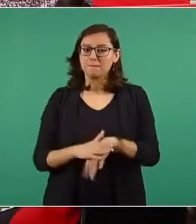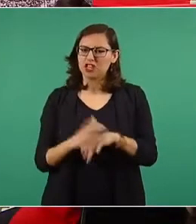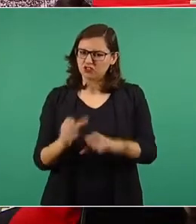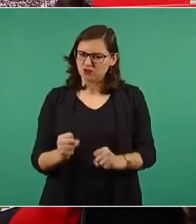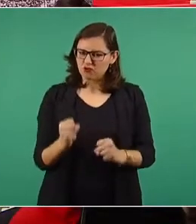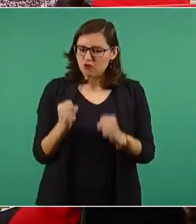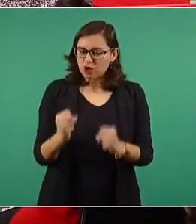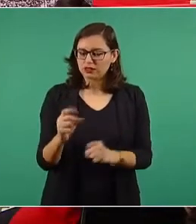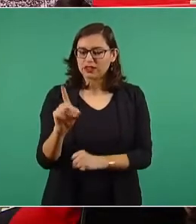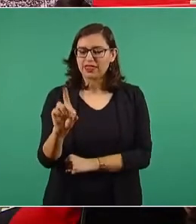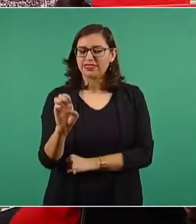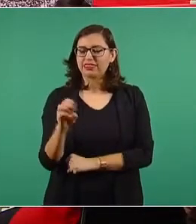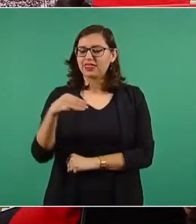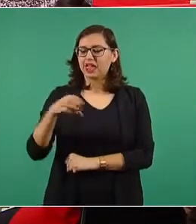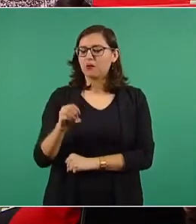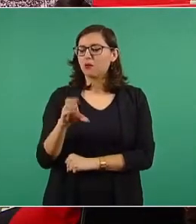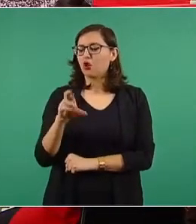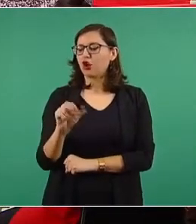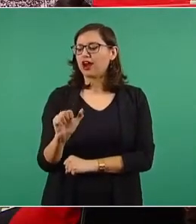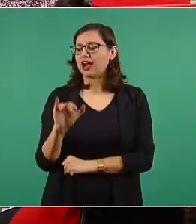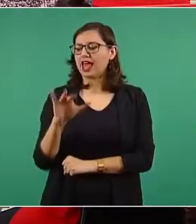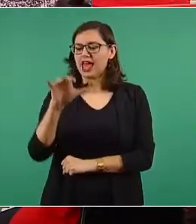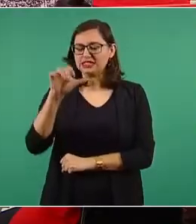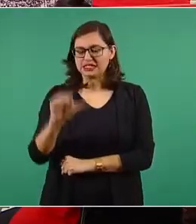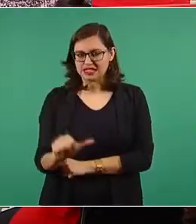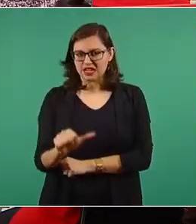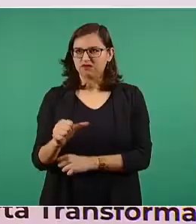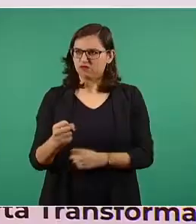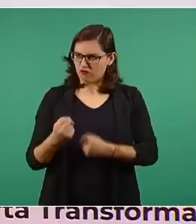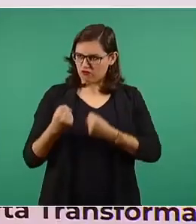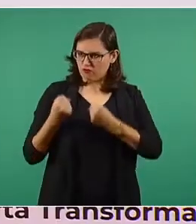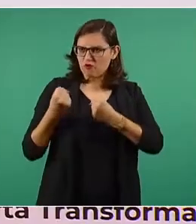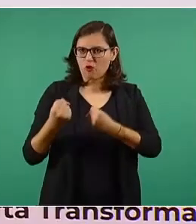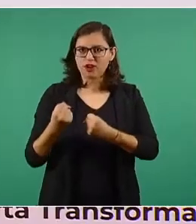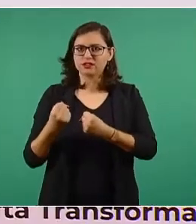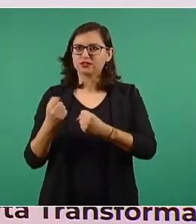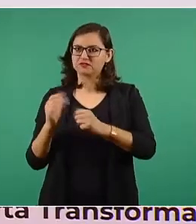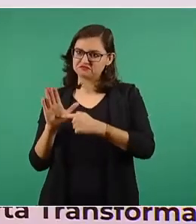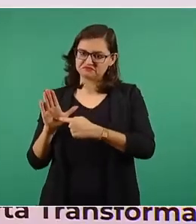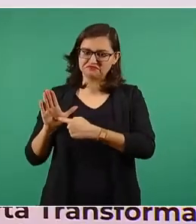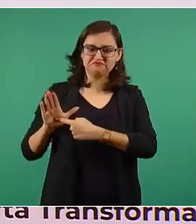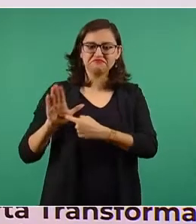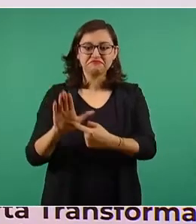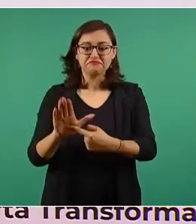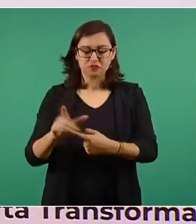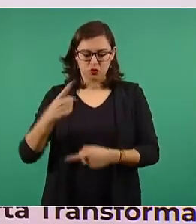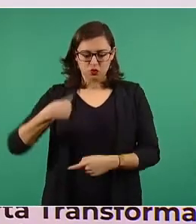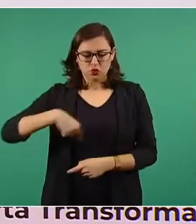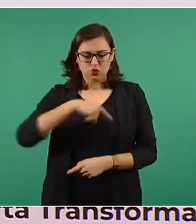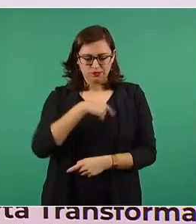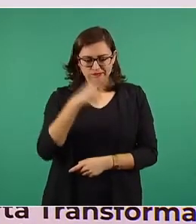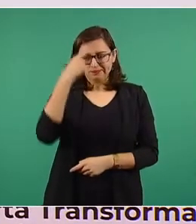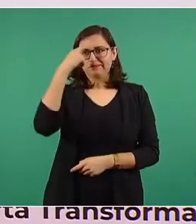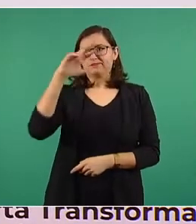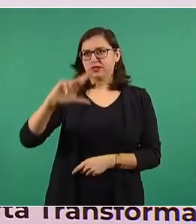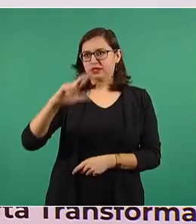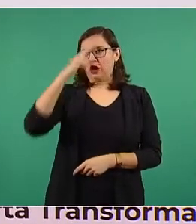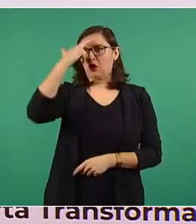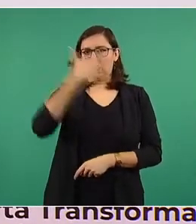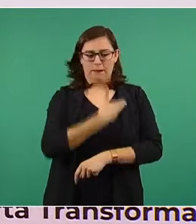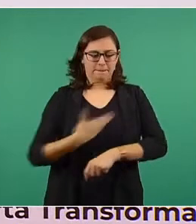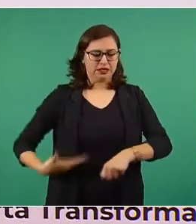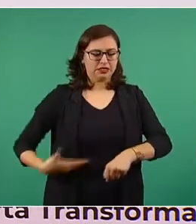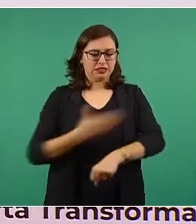guiados por el ideal maderista y por nuestras convicciones a favor de la causa de la